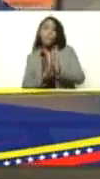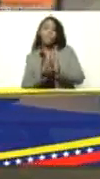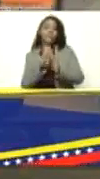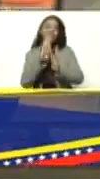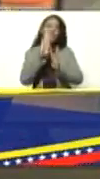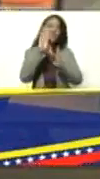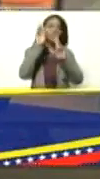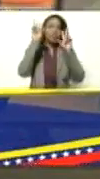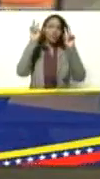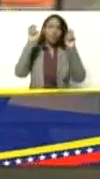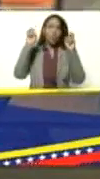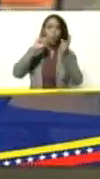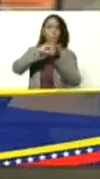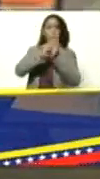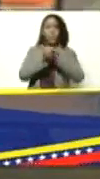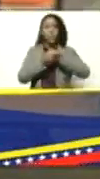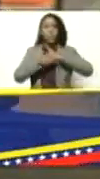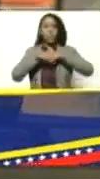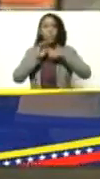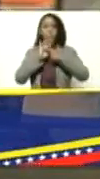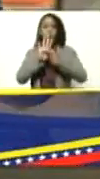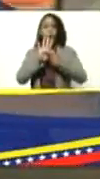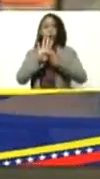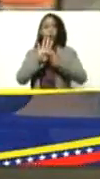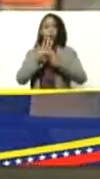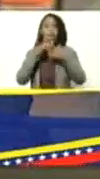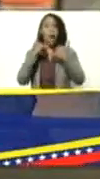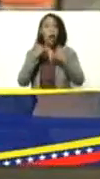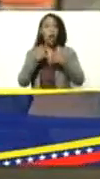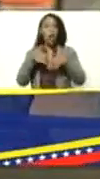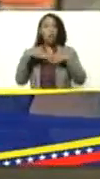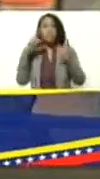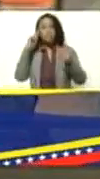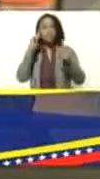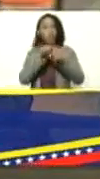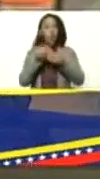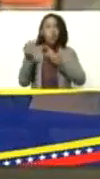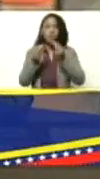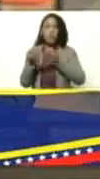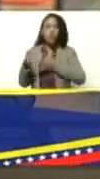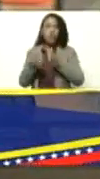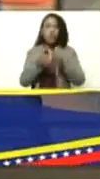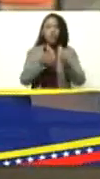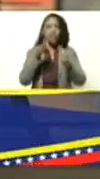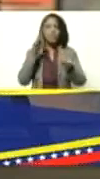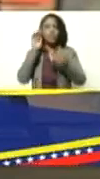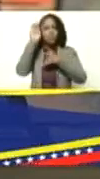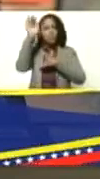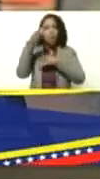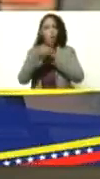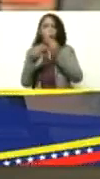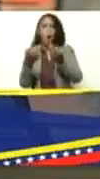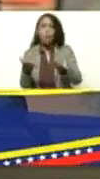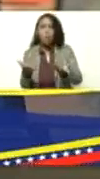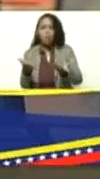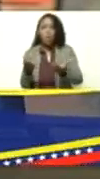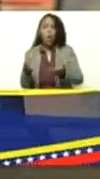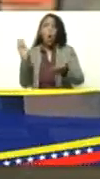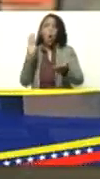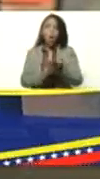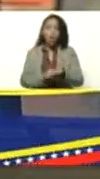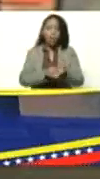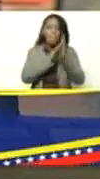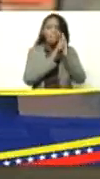de la ceniza y tenemos que plantearnos para donde vamos cual es el camino como vamos y tenemos que plantearnos otra vez